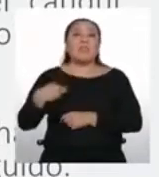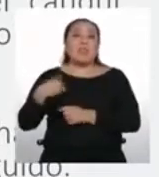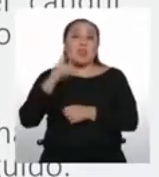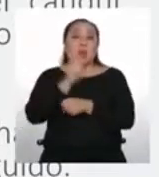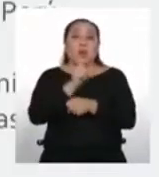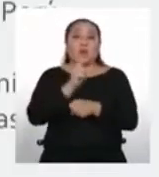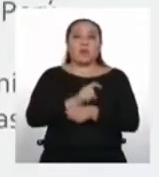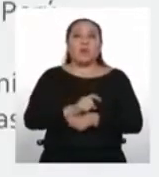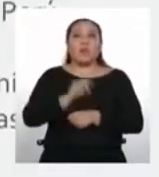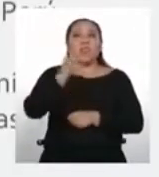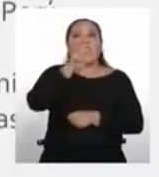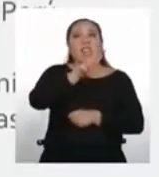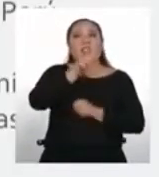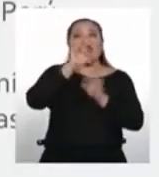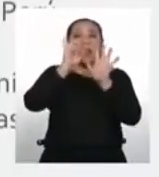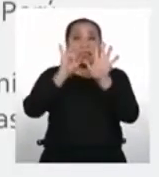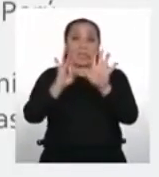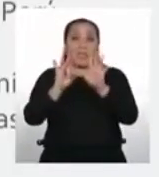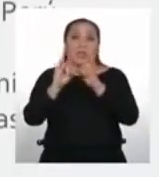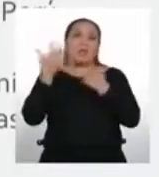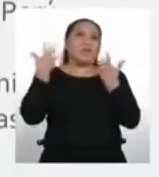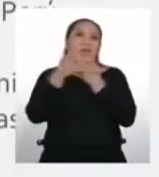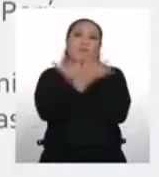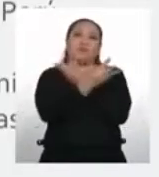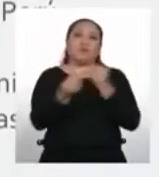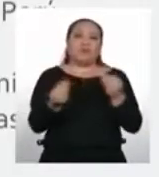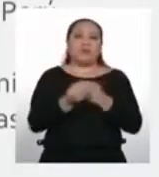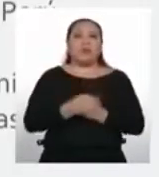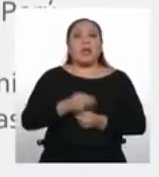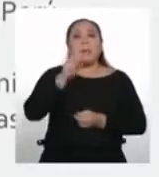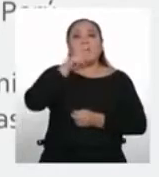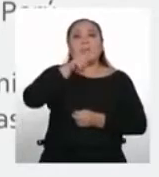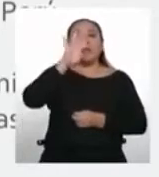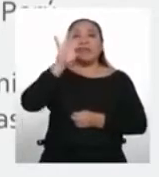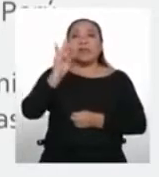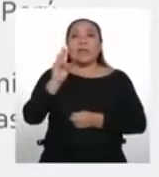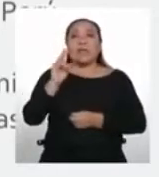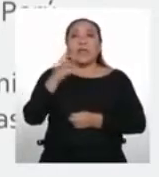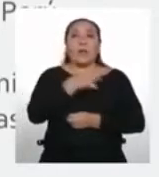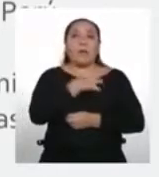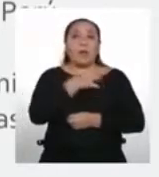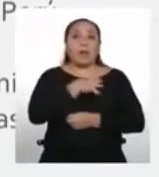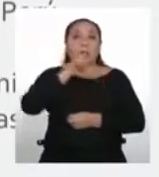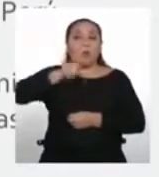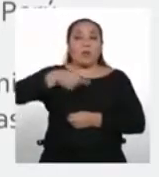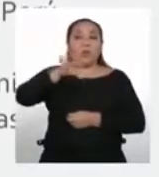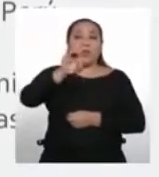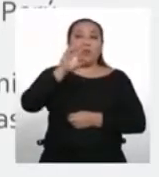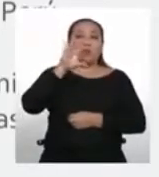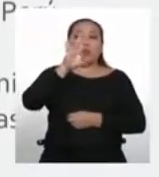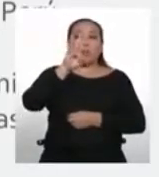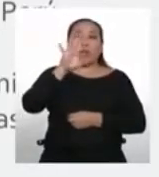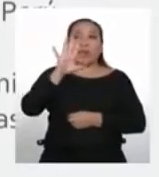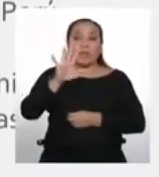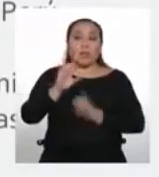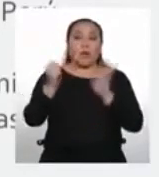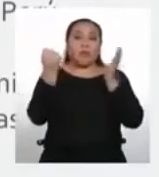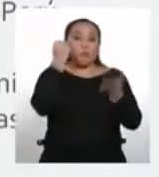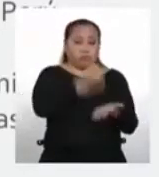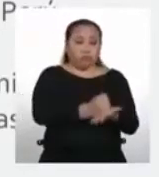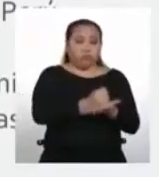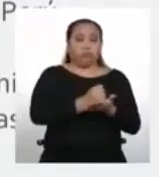extinguido. El 27 de mayo de 1975 se declaró, mediante Decreto de Ley